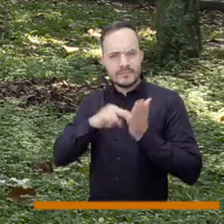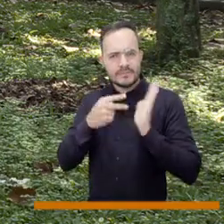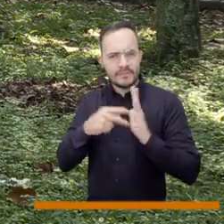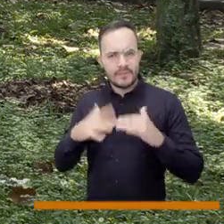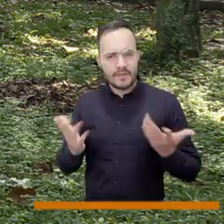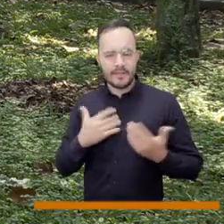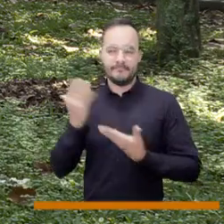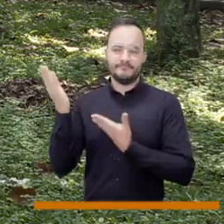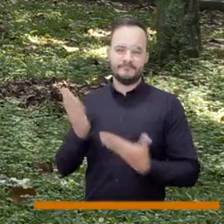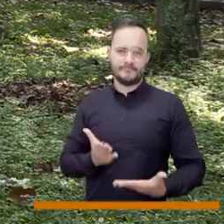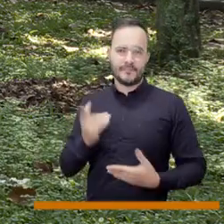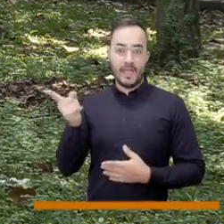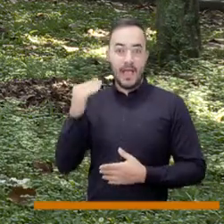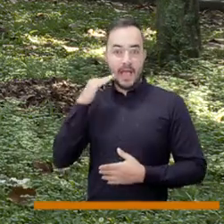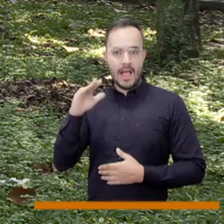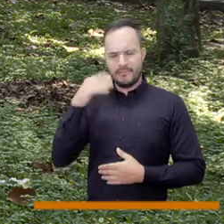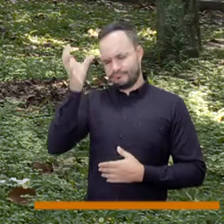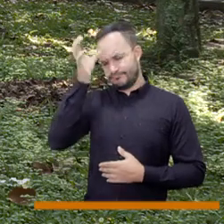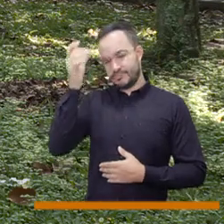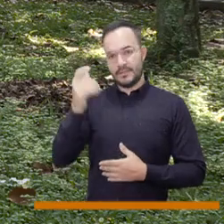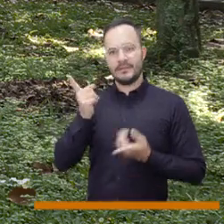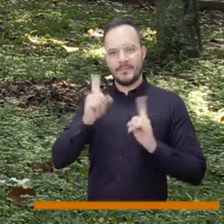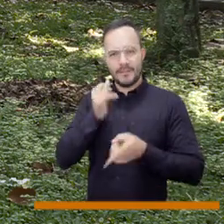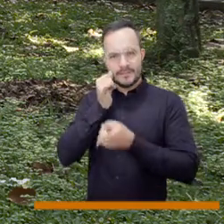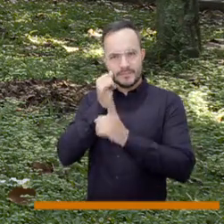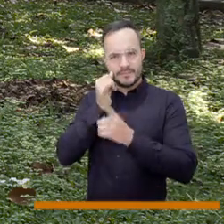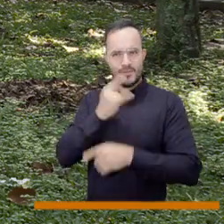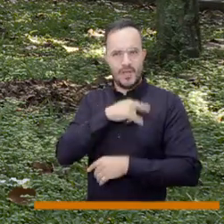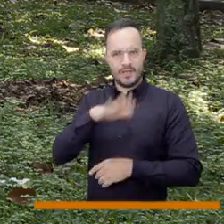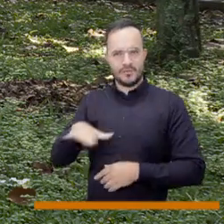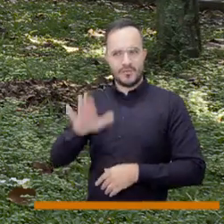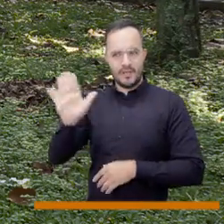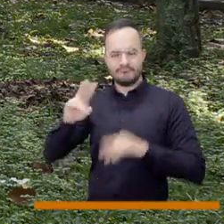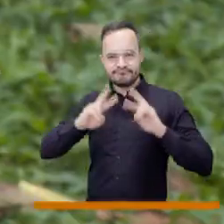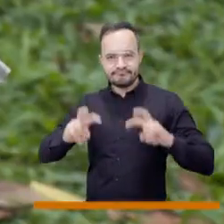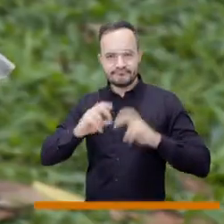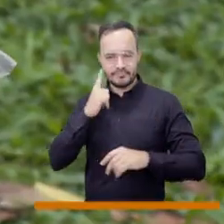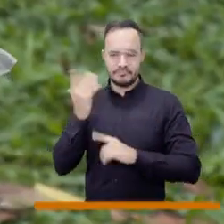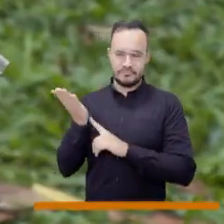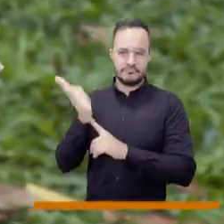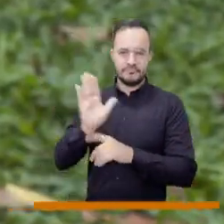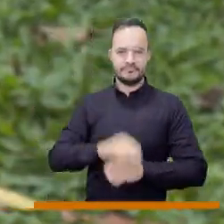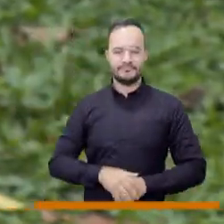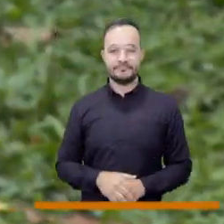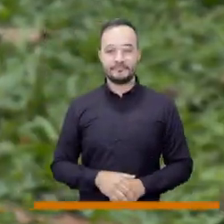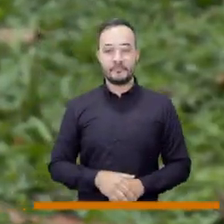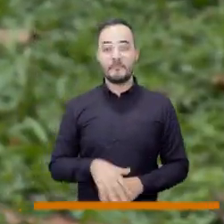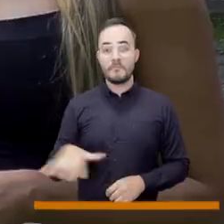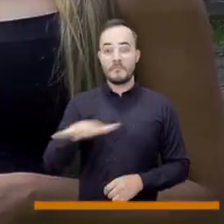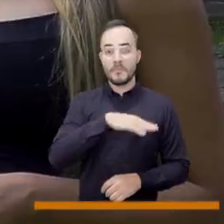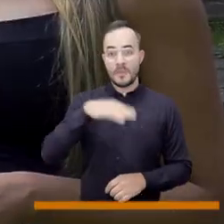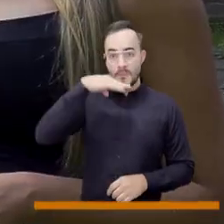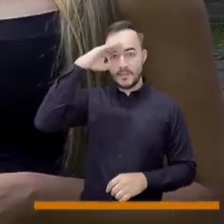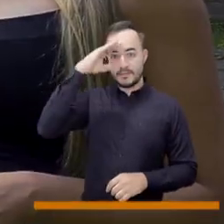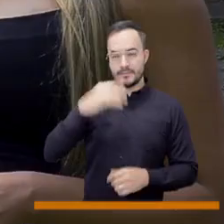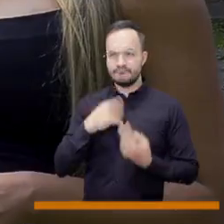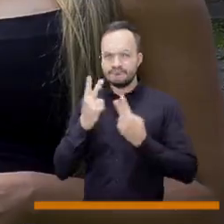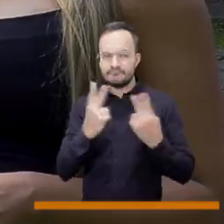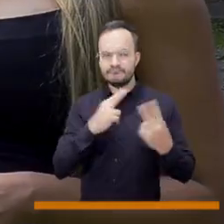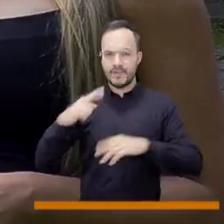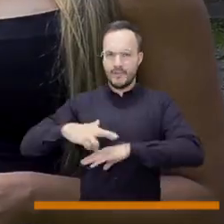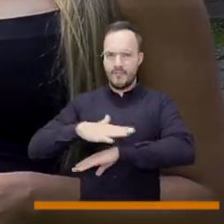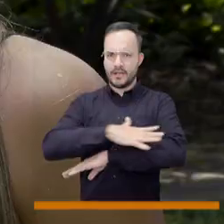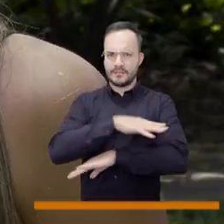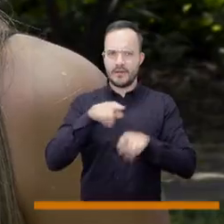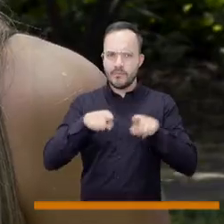y además es docente de ciencias políticas aquí en la Universidad de Antioquia. Que en Medellín y en el Valle de Aburra existan